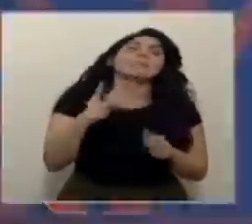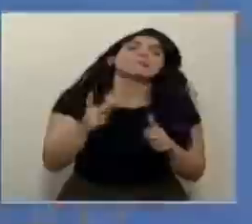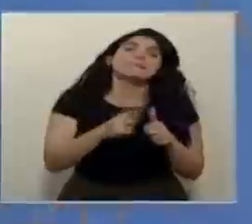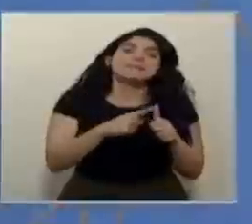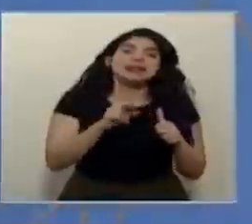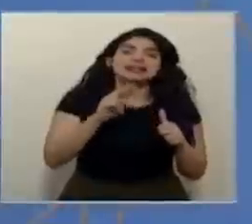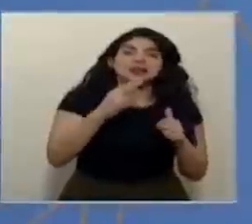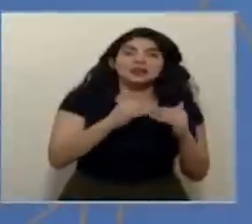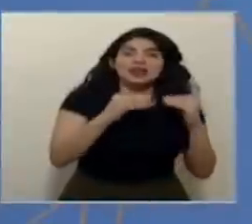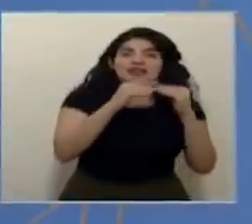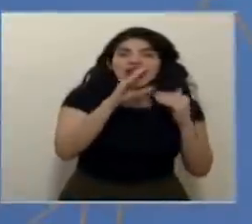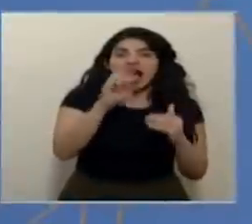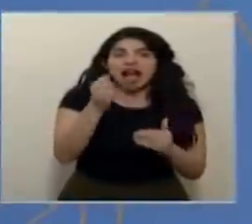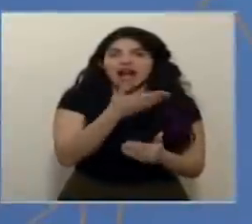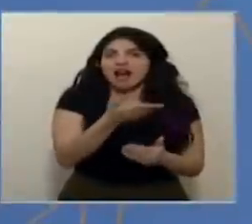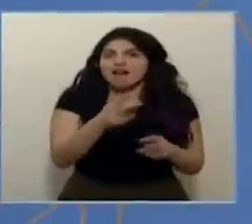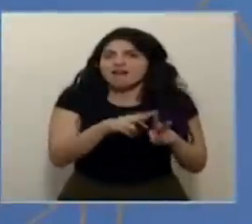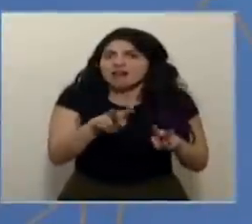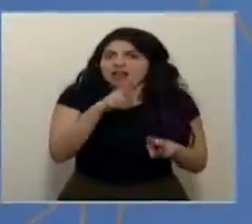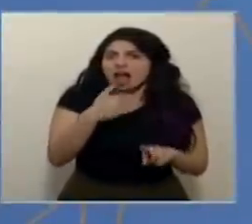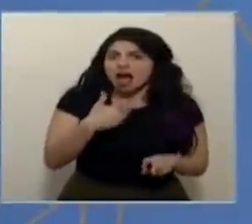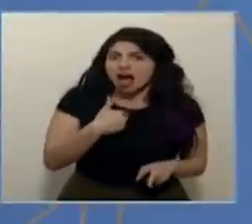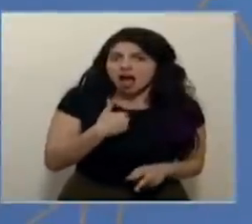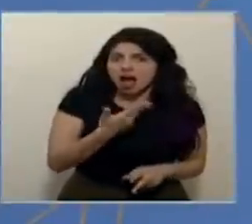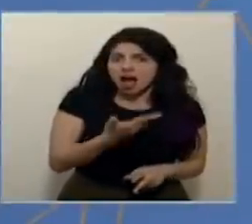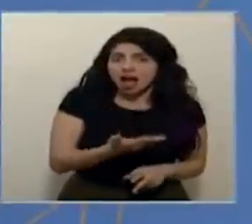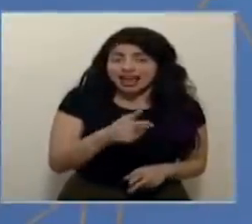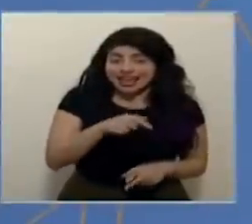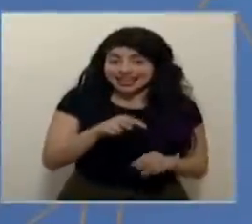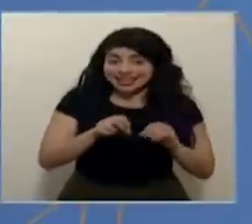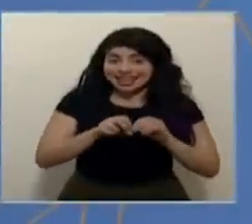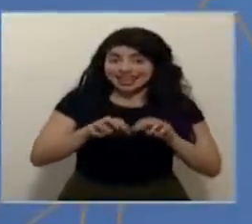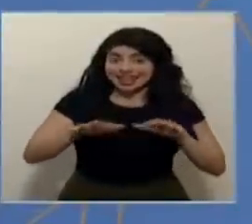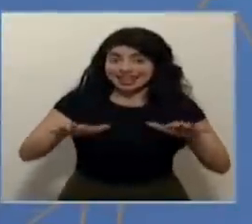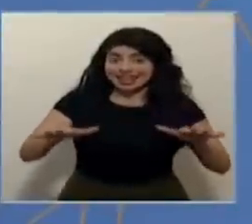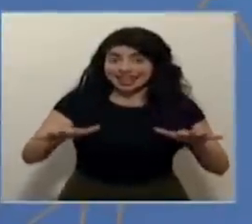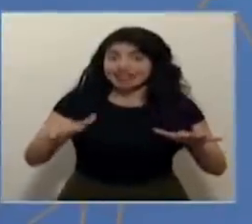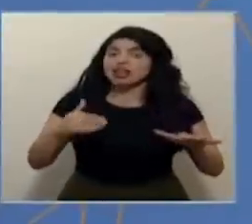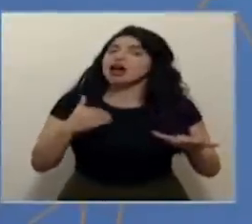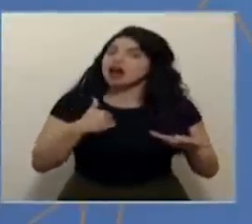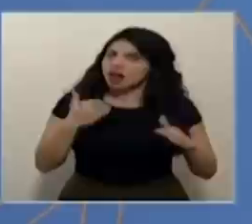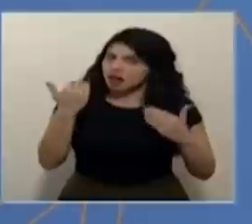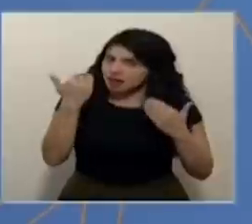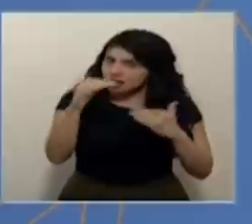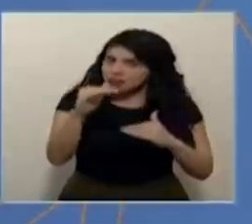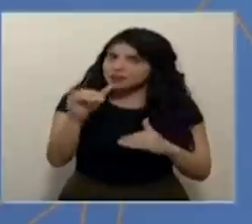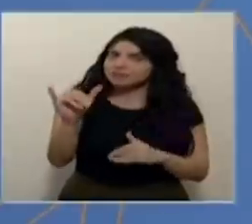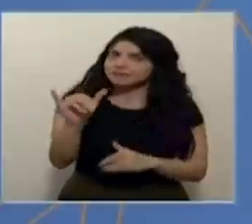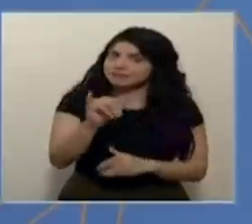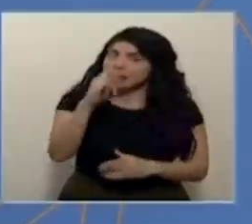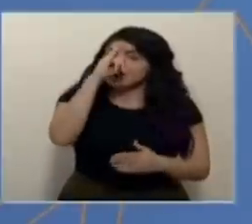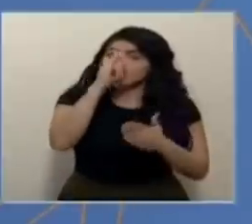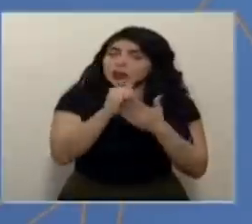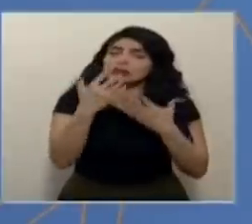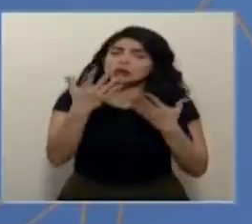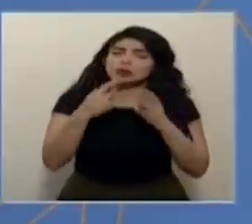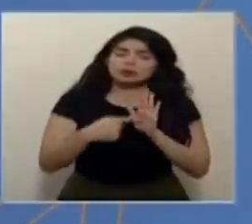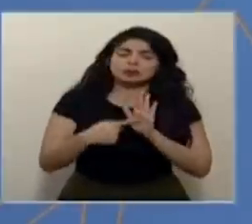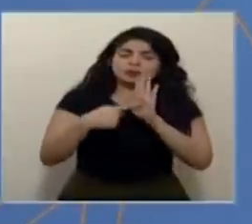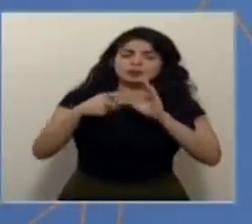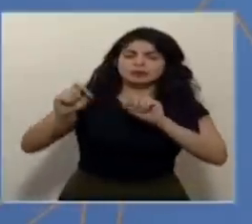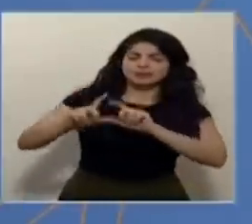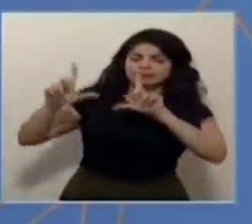y segundo nivel de la caja, pero hay que recalcar que esta red tiene sus limitaciones, y por eso es que yo quería que viéramos este